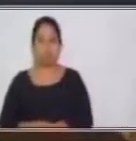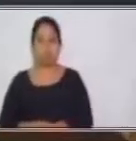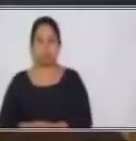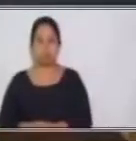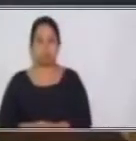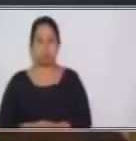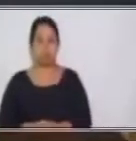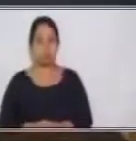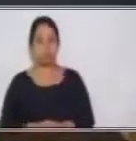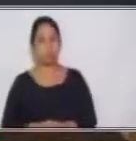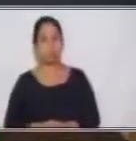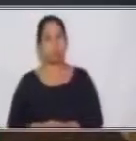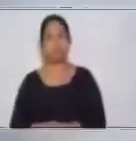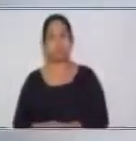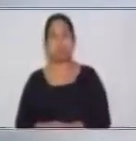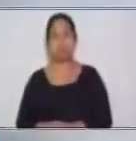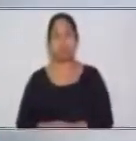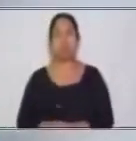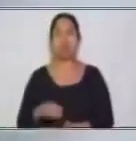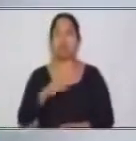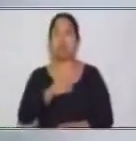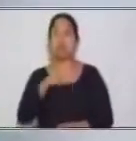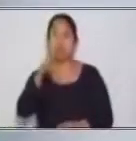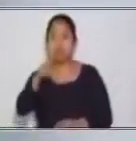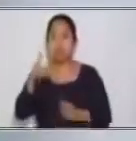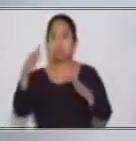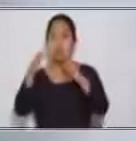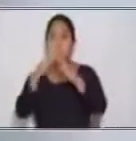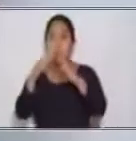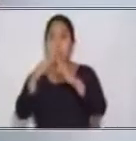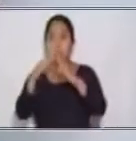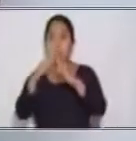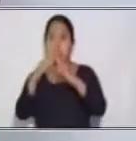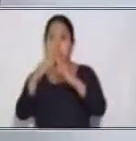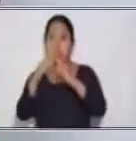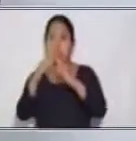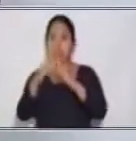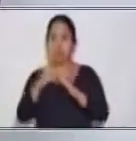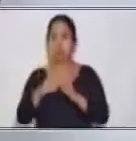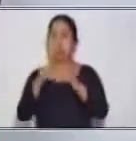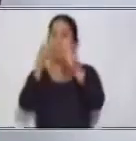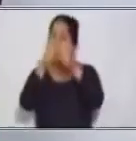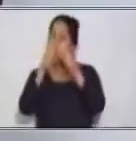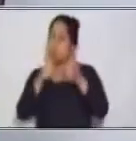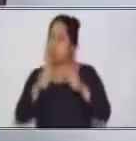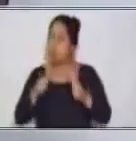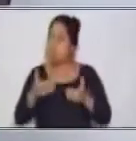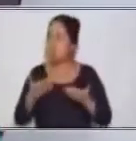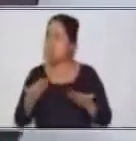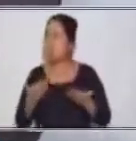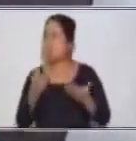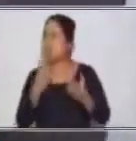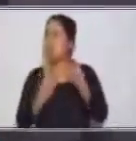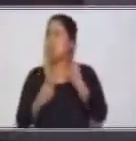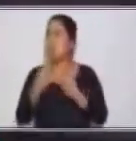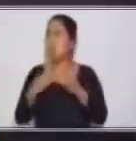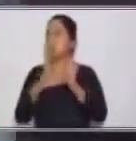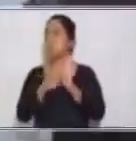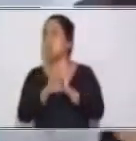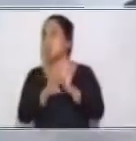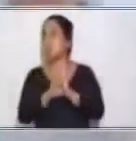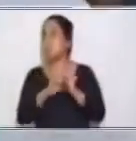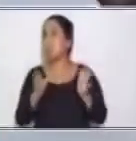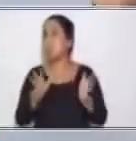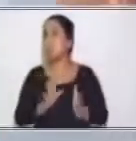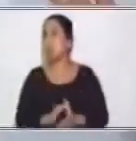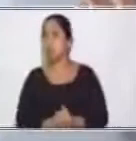Quiero que ustedes desde casa vayan analizando cuál podría ser un ejemplo de Voz